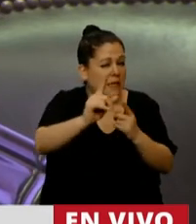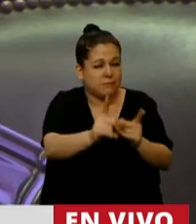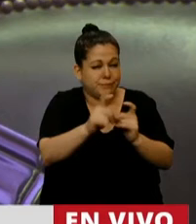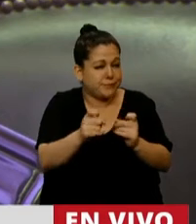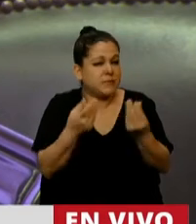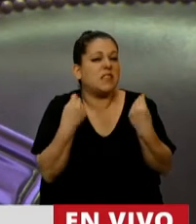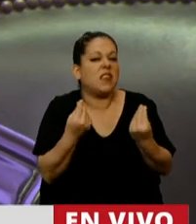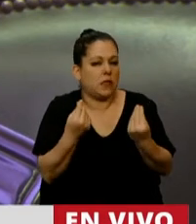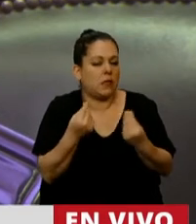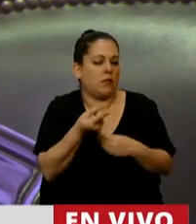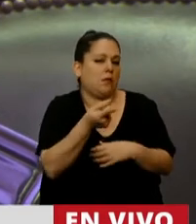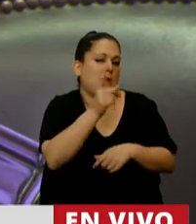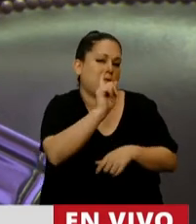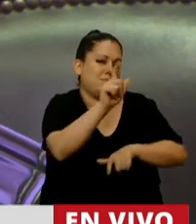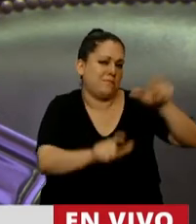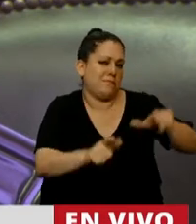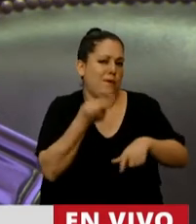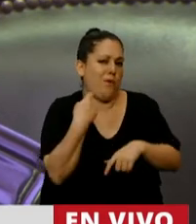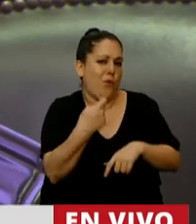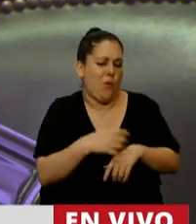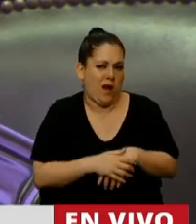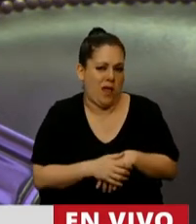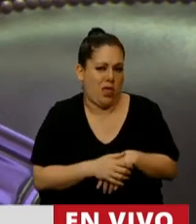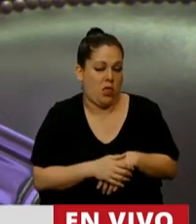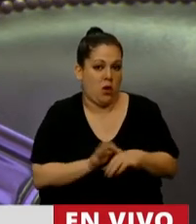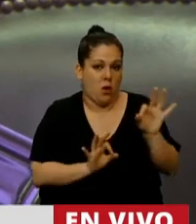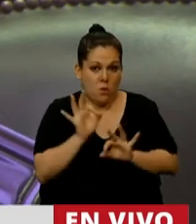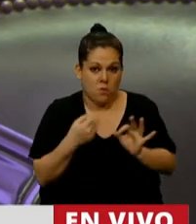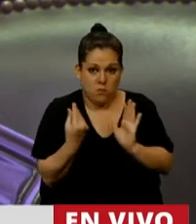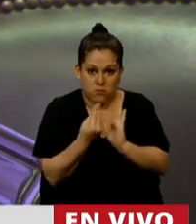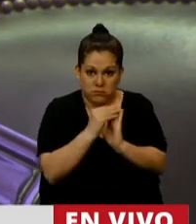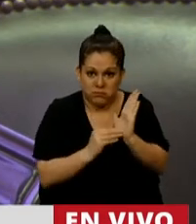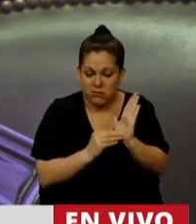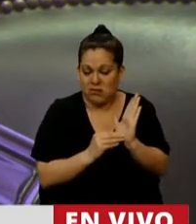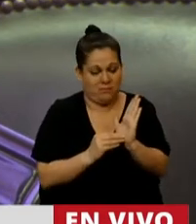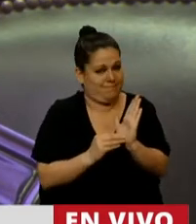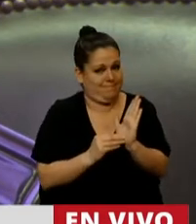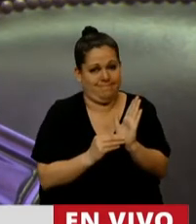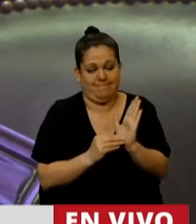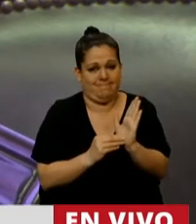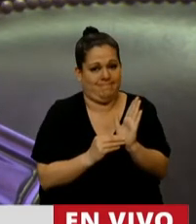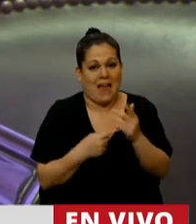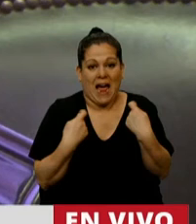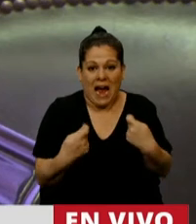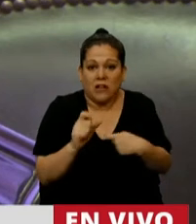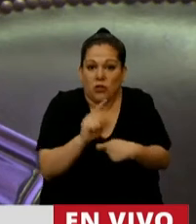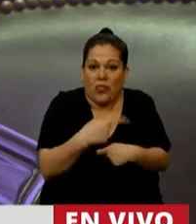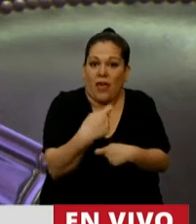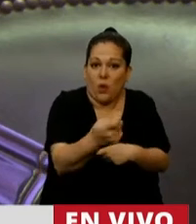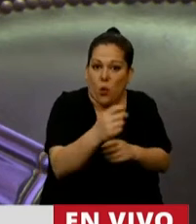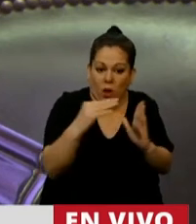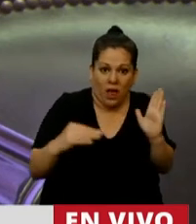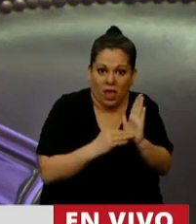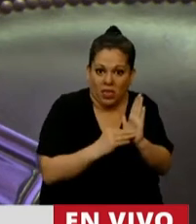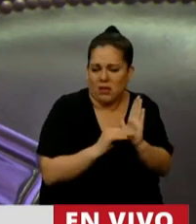país, que son los jubilados, este proyecto no lo contempla. Ese incremento del gasto no está incluido a nuestros